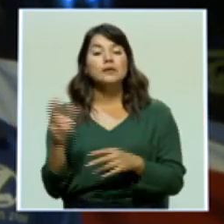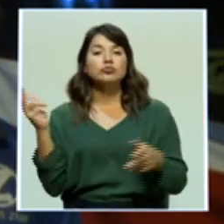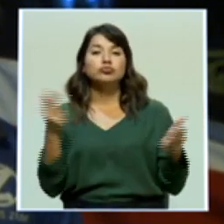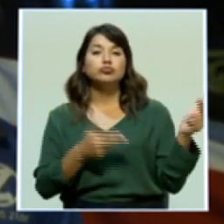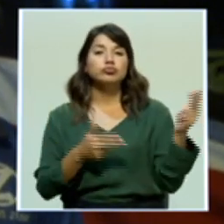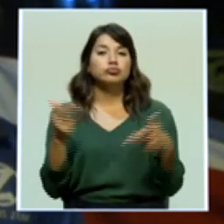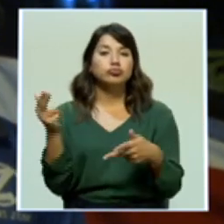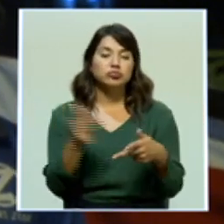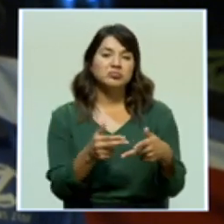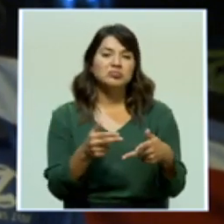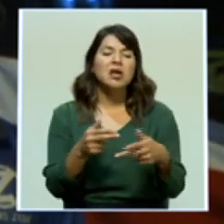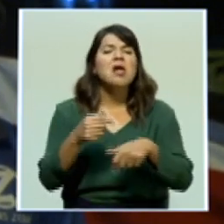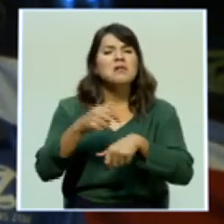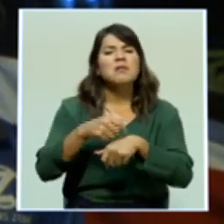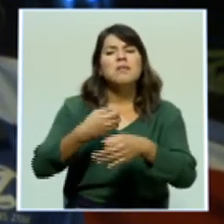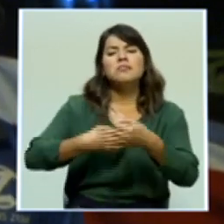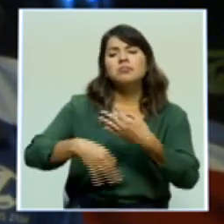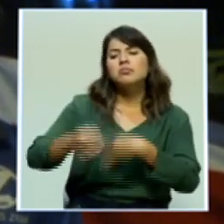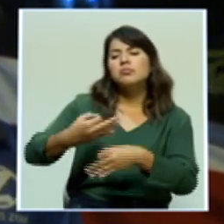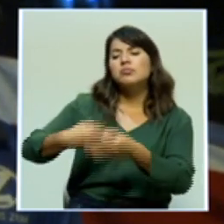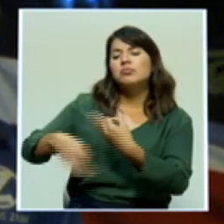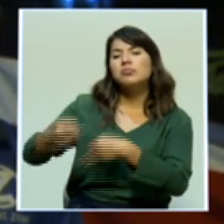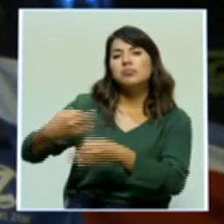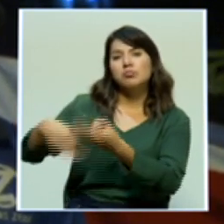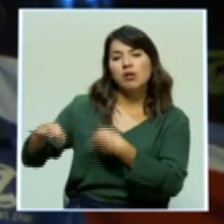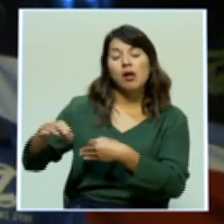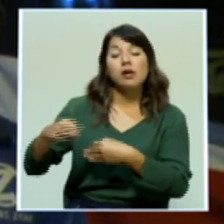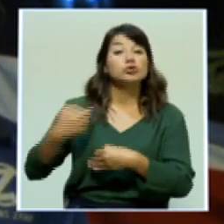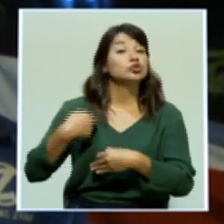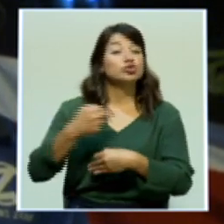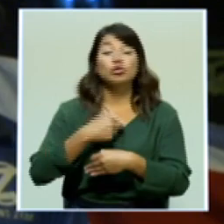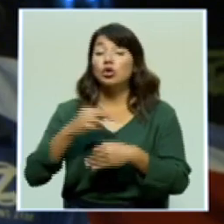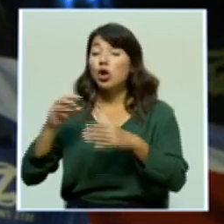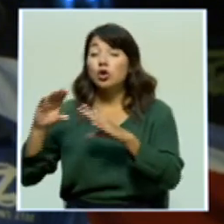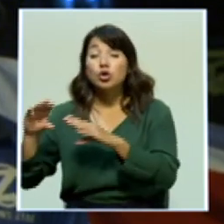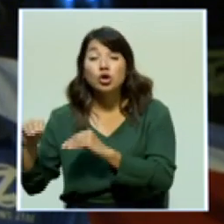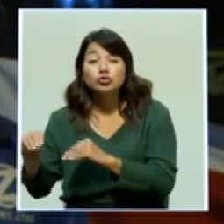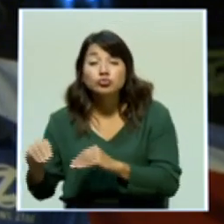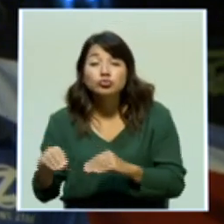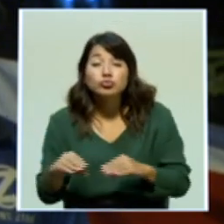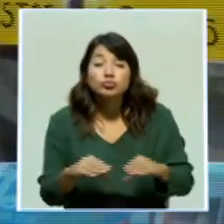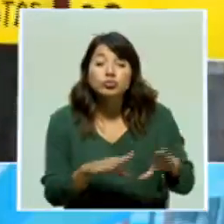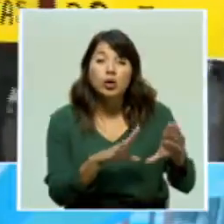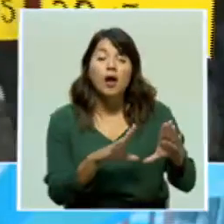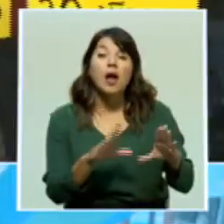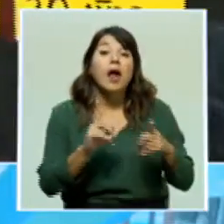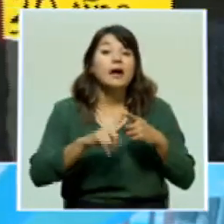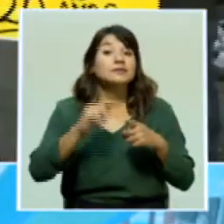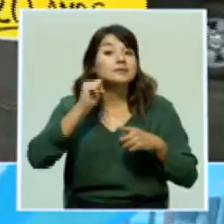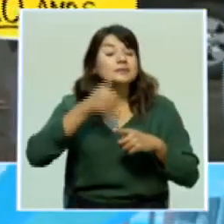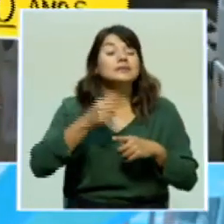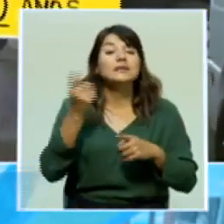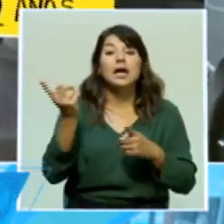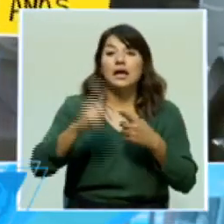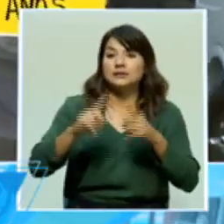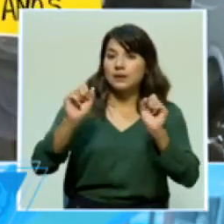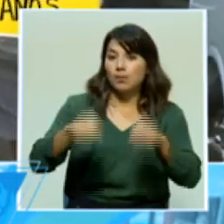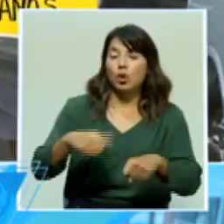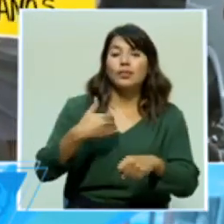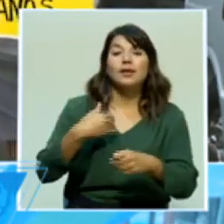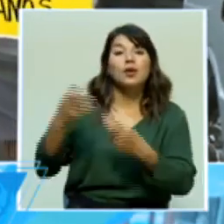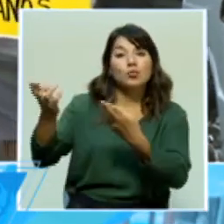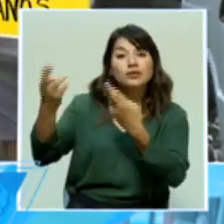relevando poco a poco, vamos a pasar toda la noche y parte de mañana hasta que tengamos una